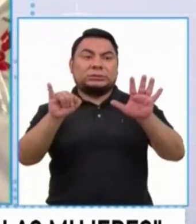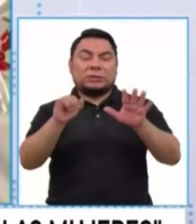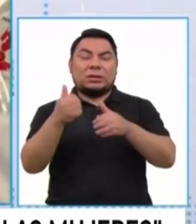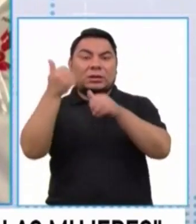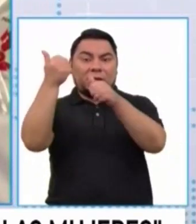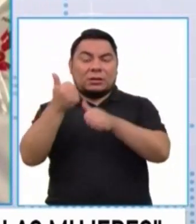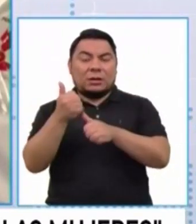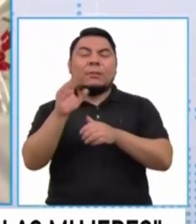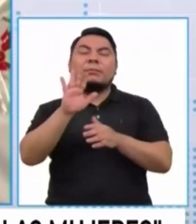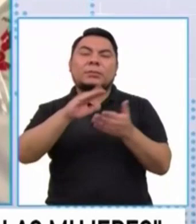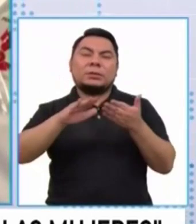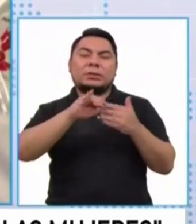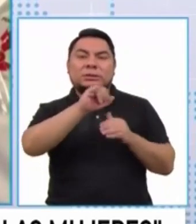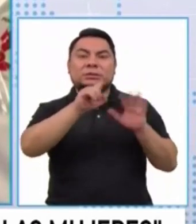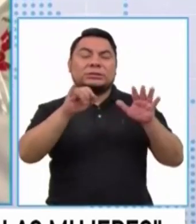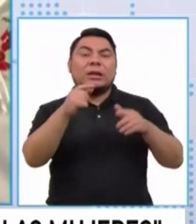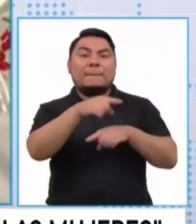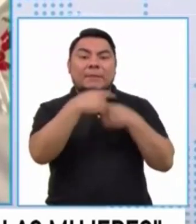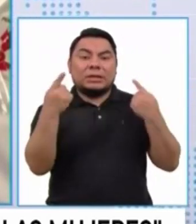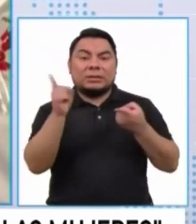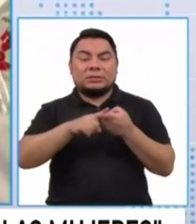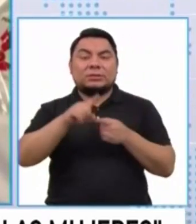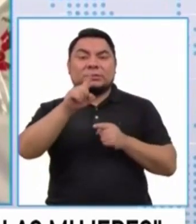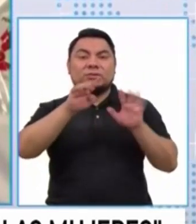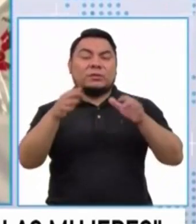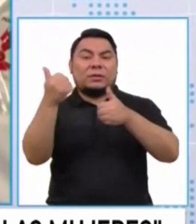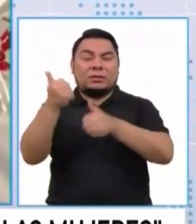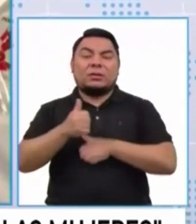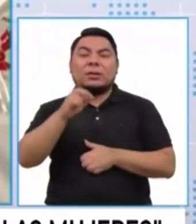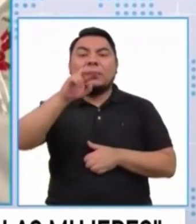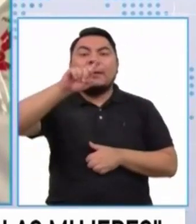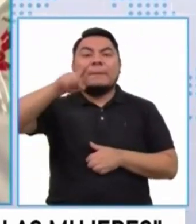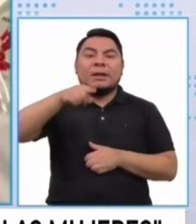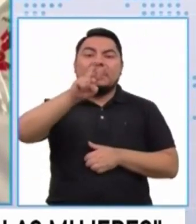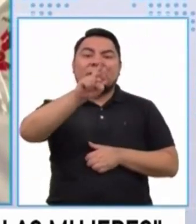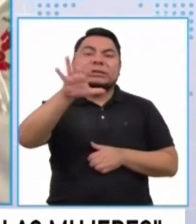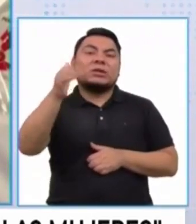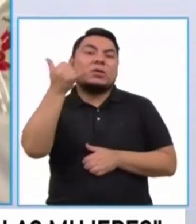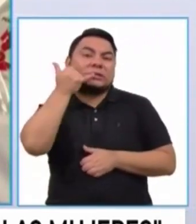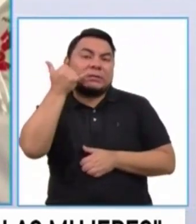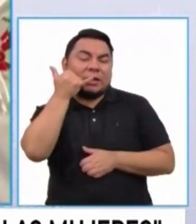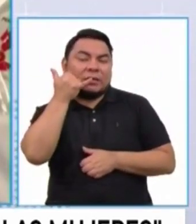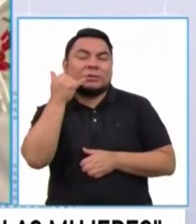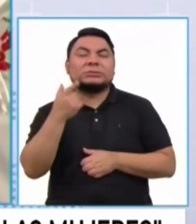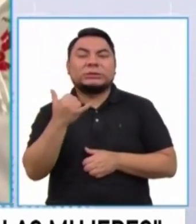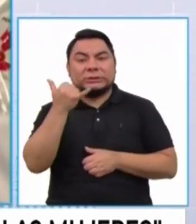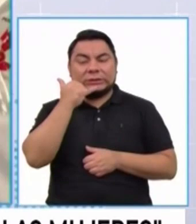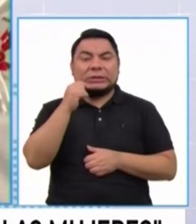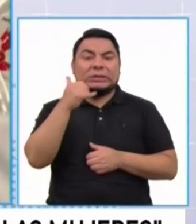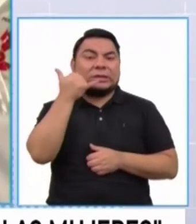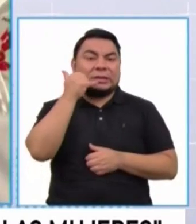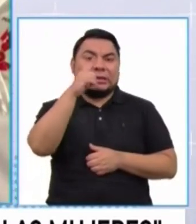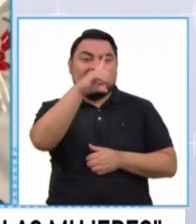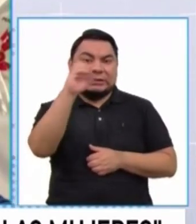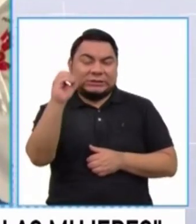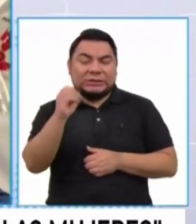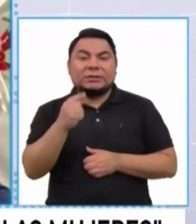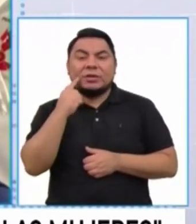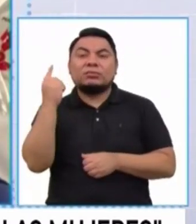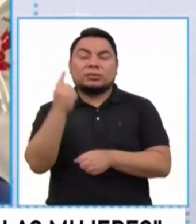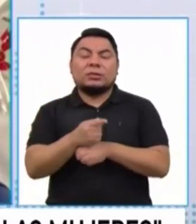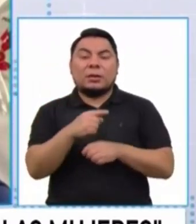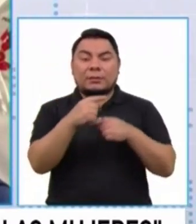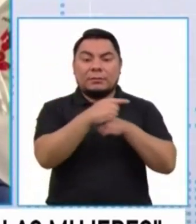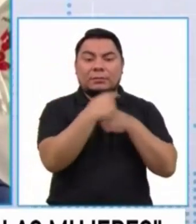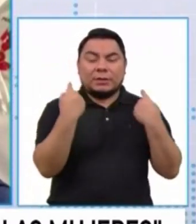desde el 16 de marzo al 19 de agosto, 1.025 llamadas, ¿no? En la línea 100. De